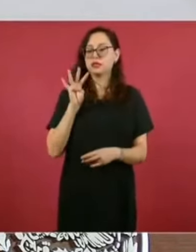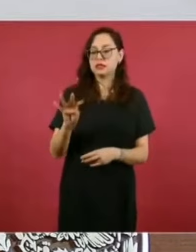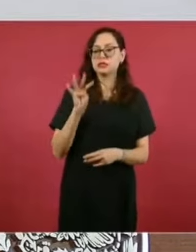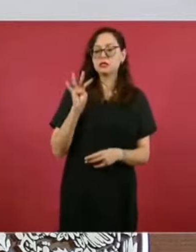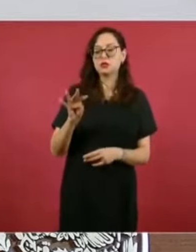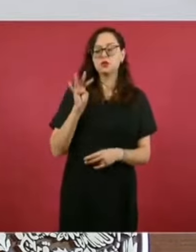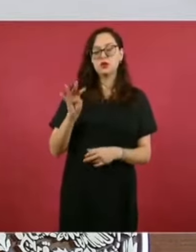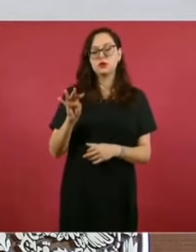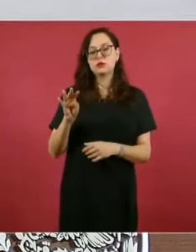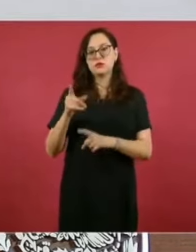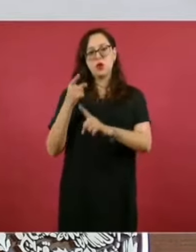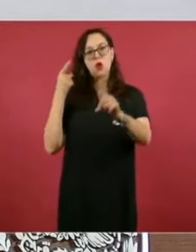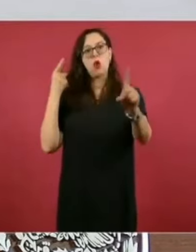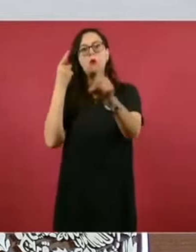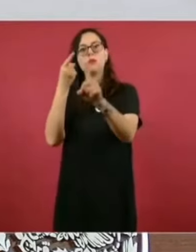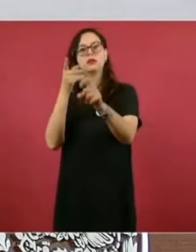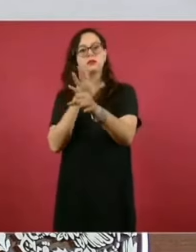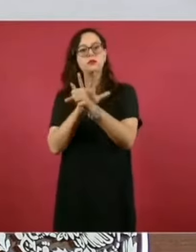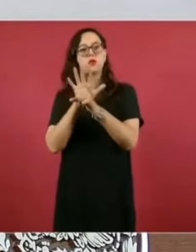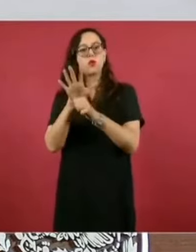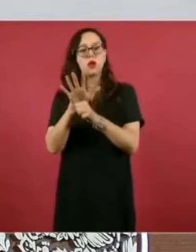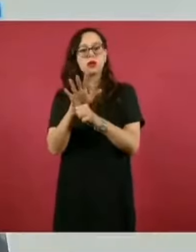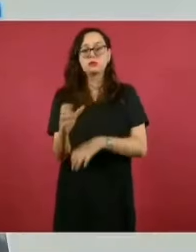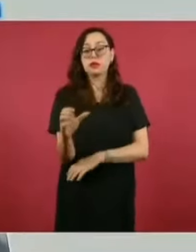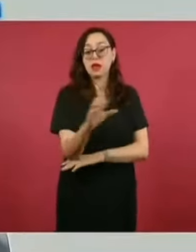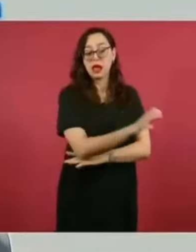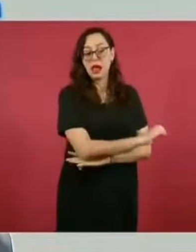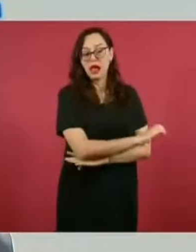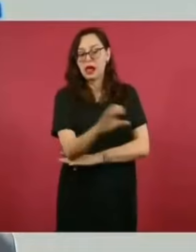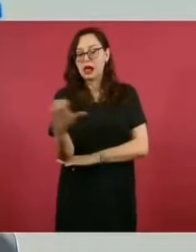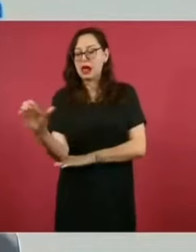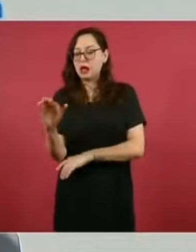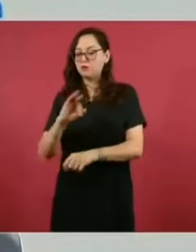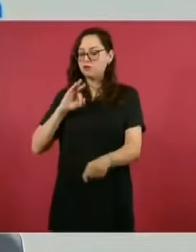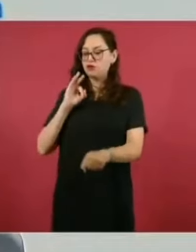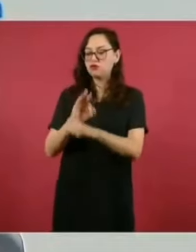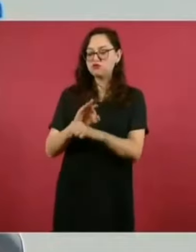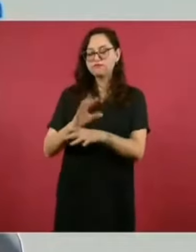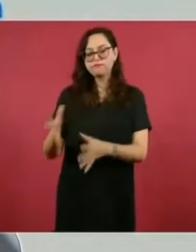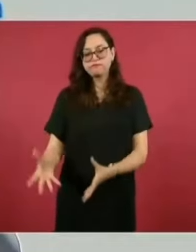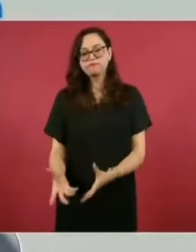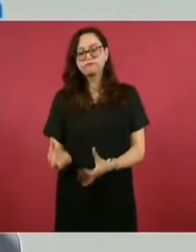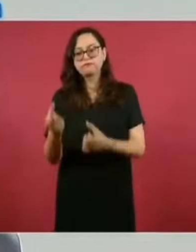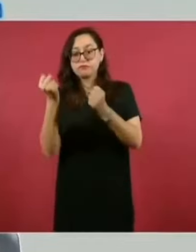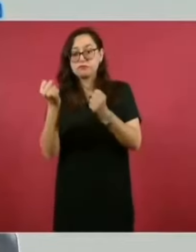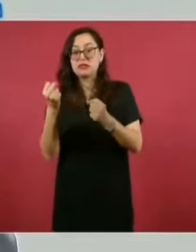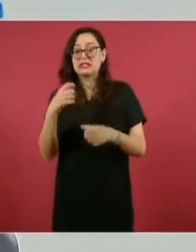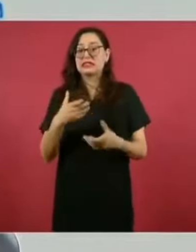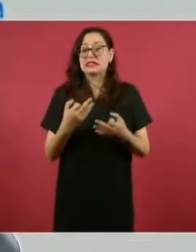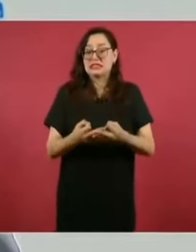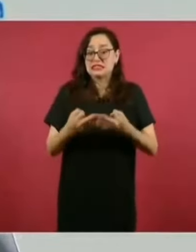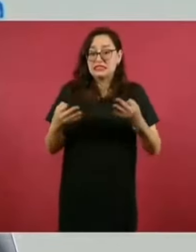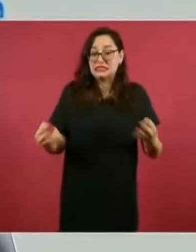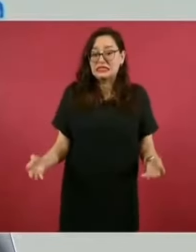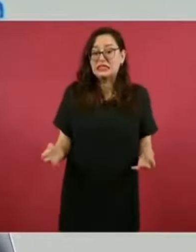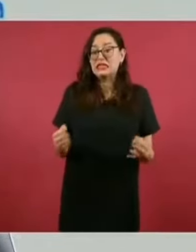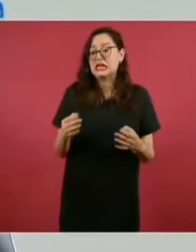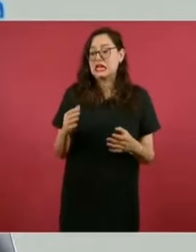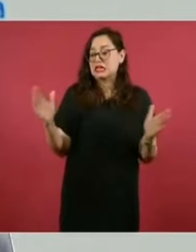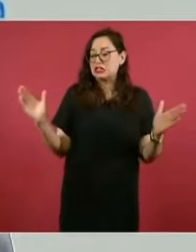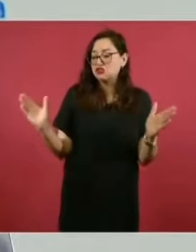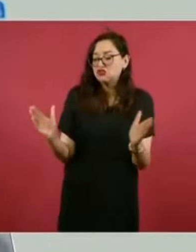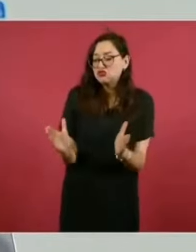para rescatar al campo y apoyar directamente a los pequeños productores de granos en las zonas de mayor